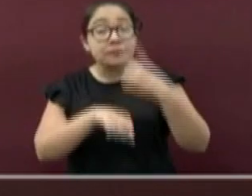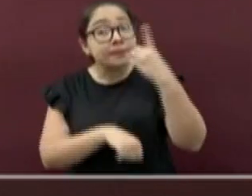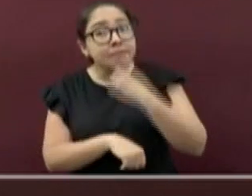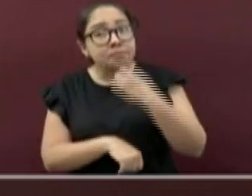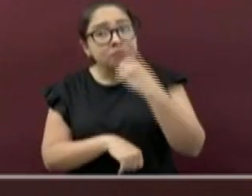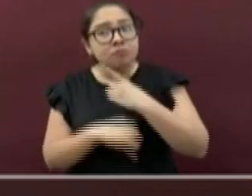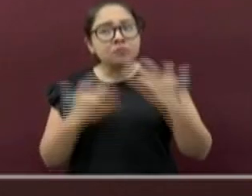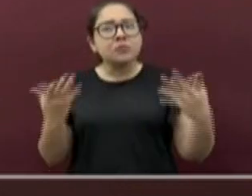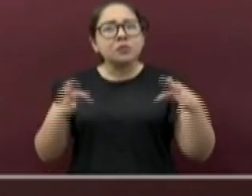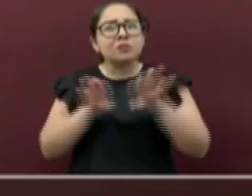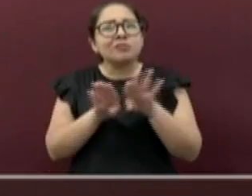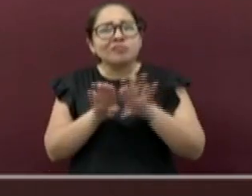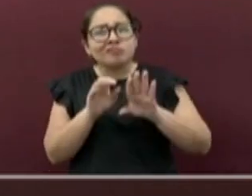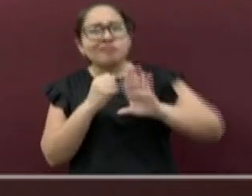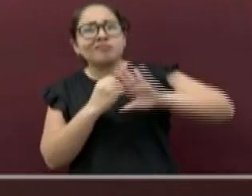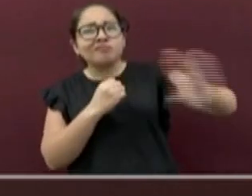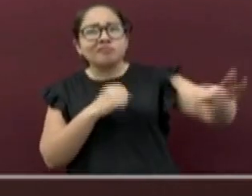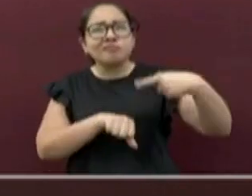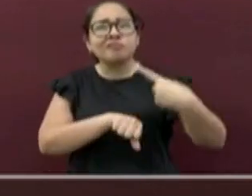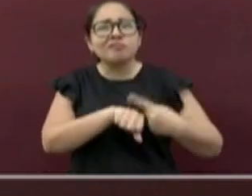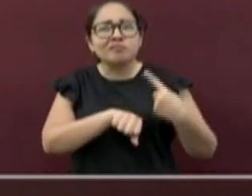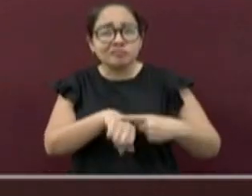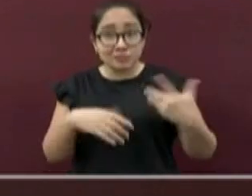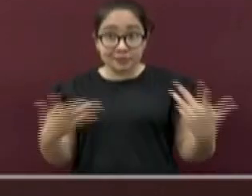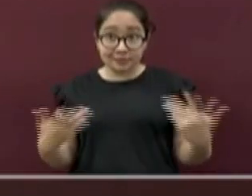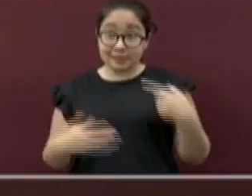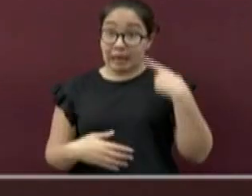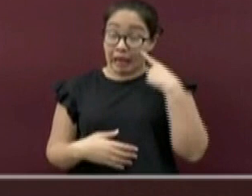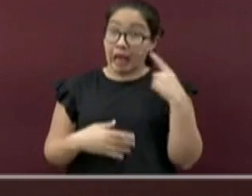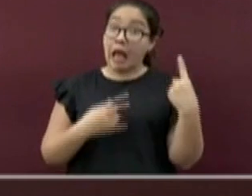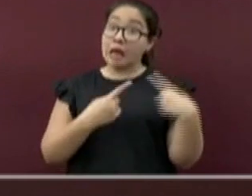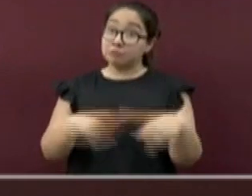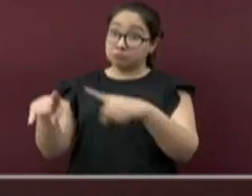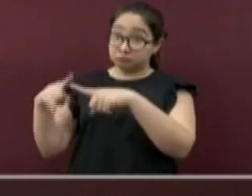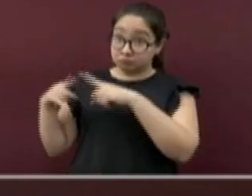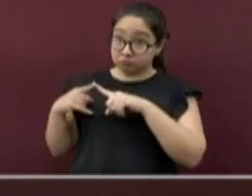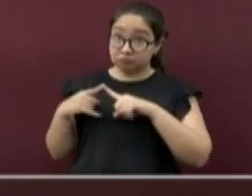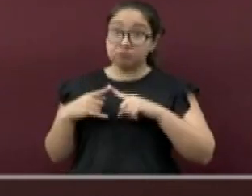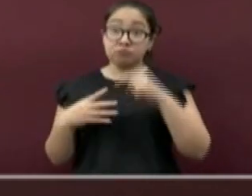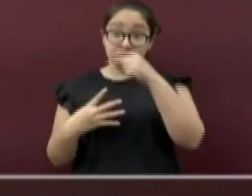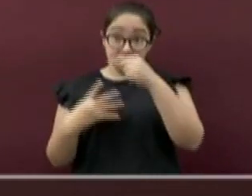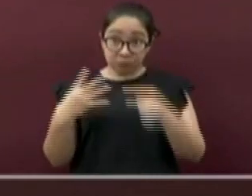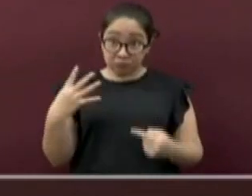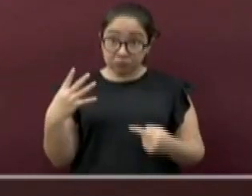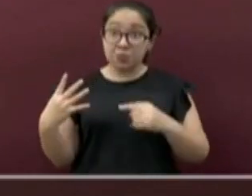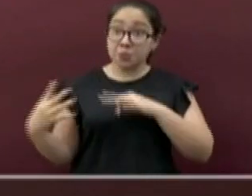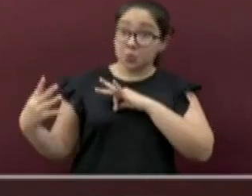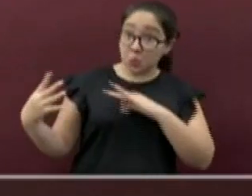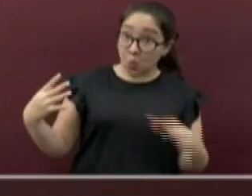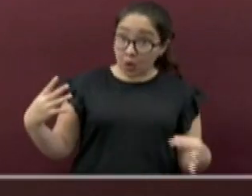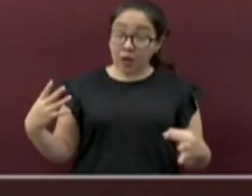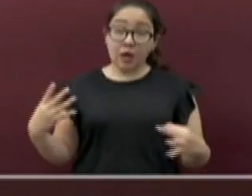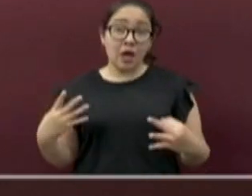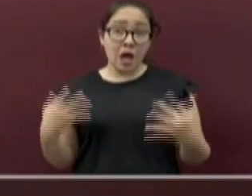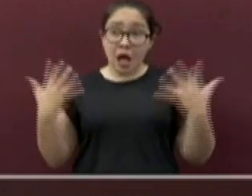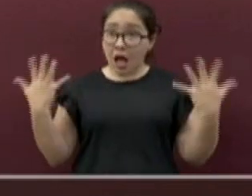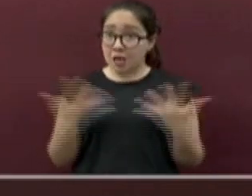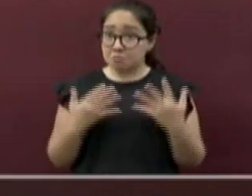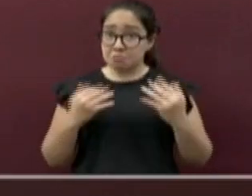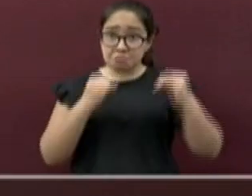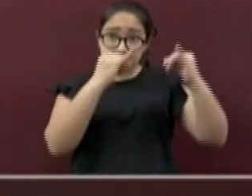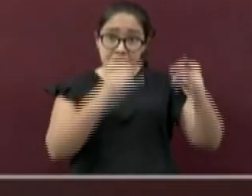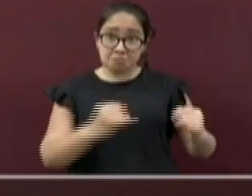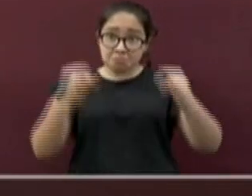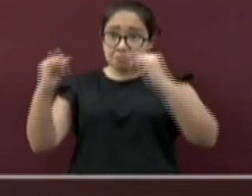desarrollarla? Existen estrategias que se pueden seguir individualmente, como